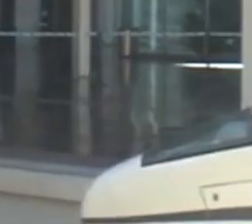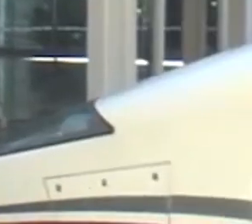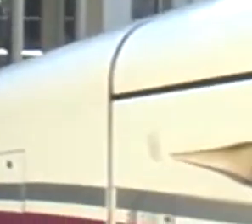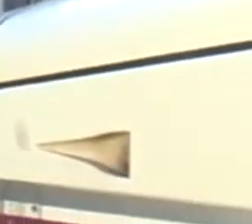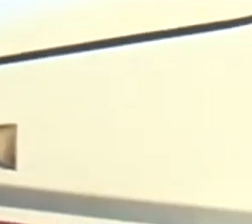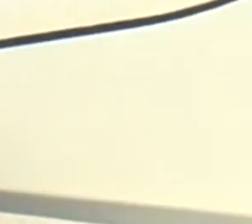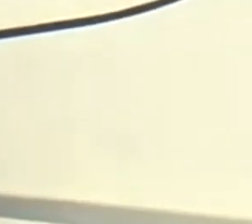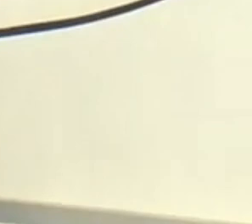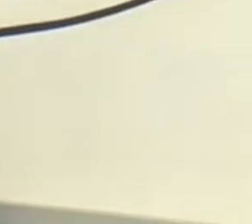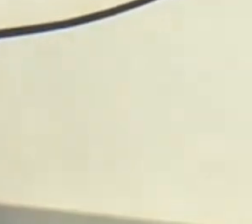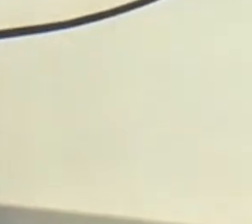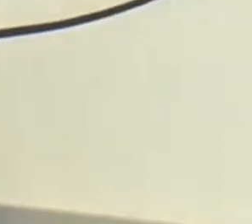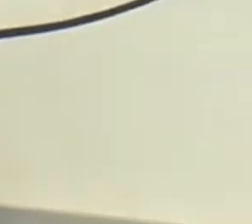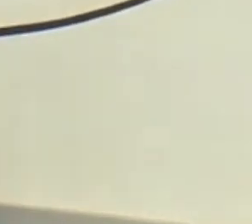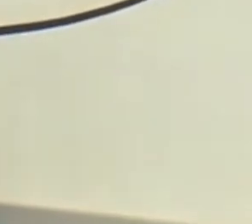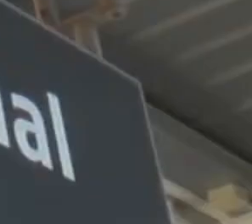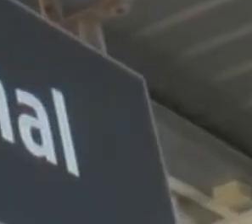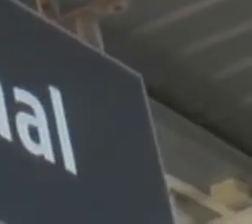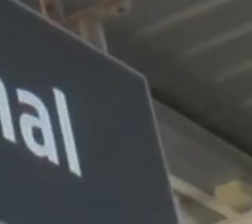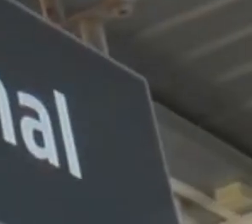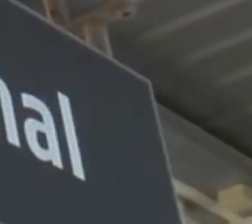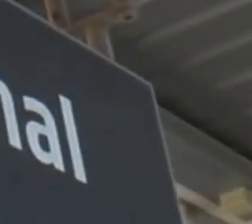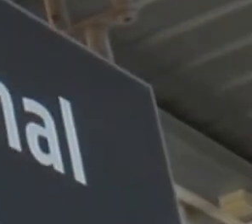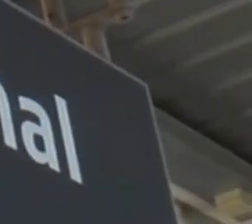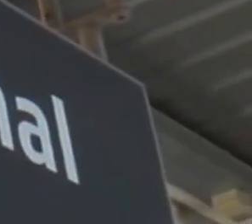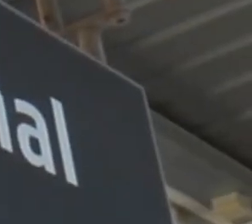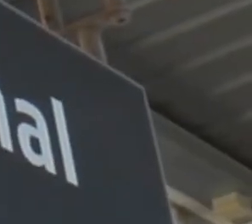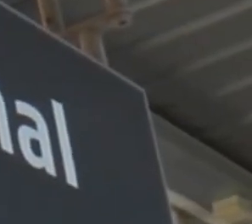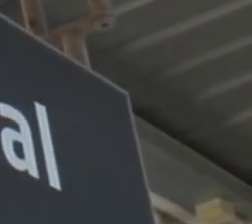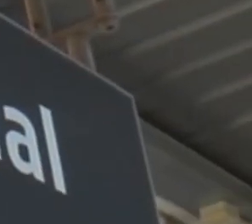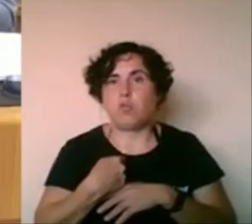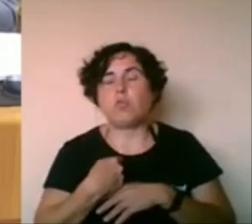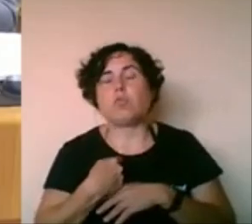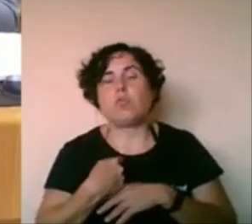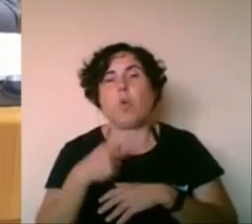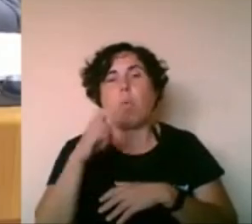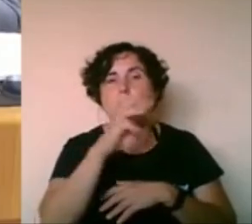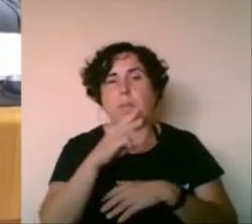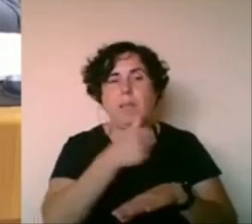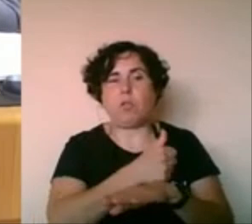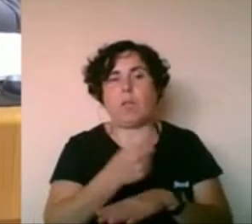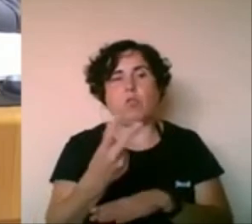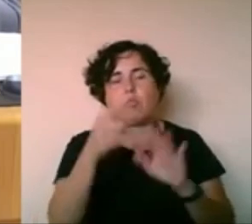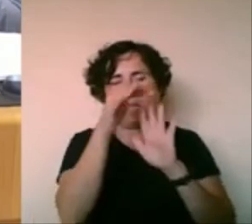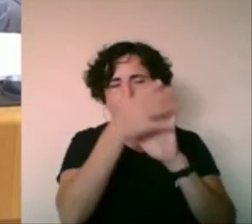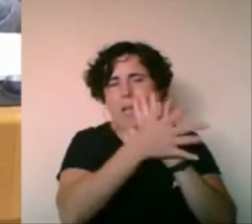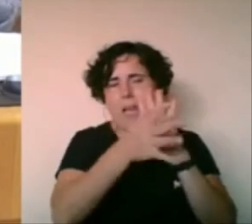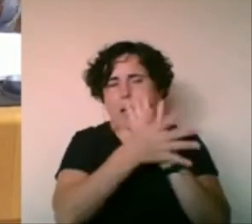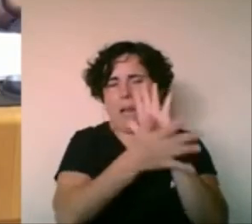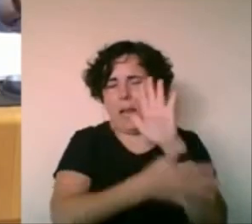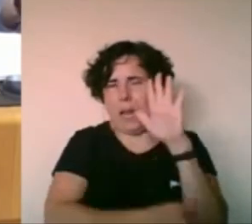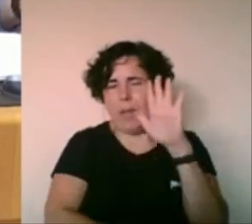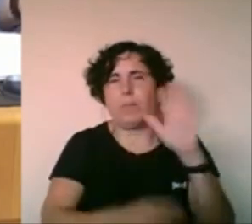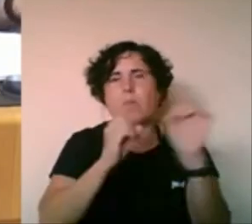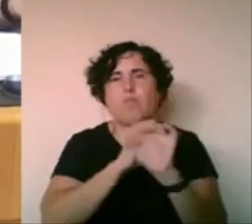AVE a Alicante-Madrid, a la estación de Chamartín, con el consiguiente incremento en los tiempos del viaje. Creo que habla claramente de